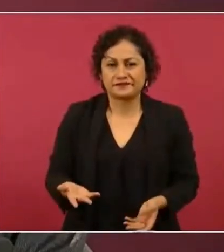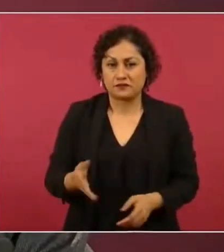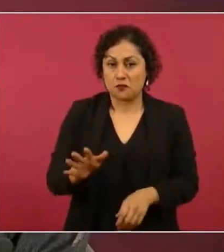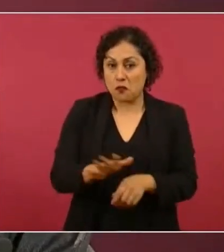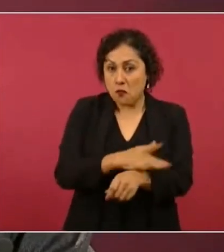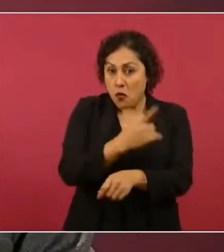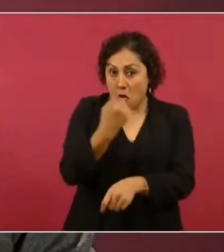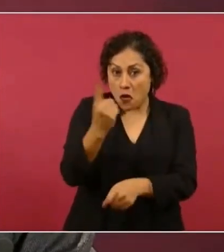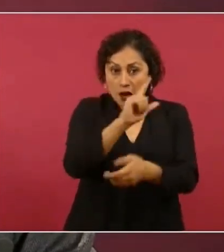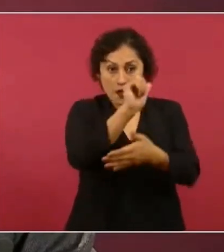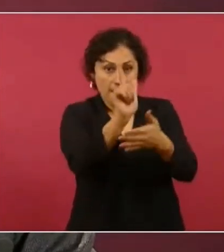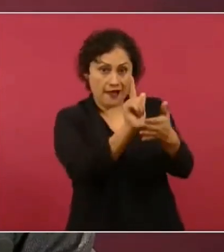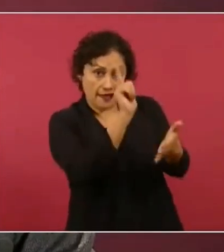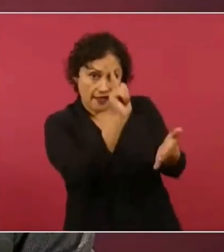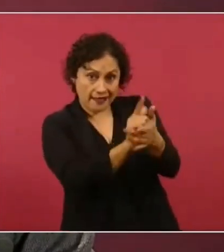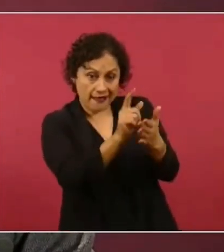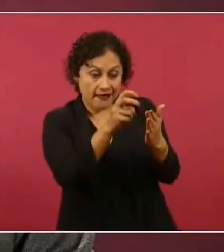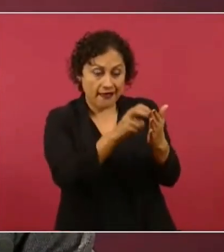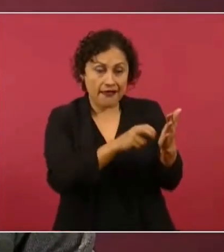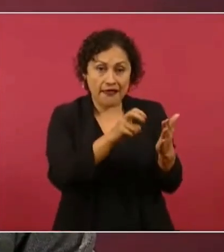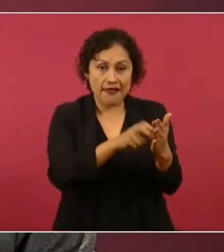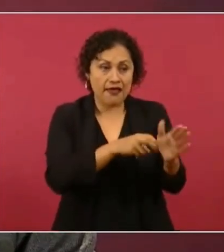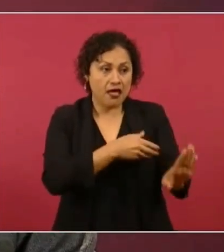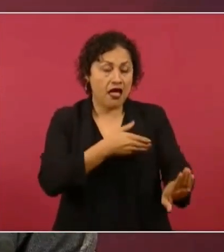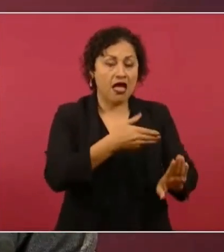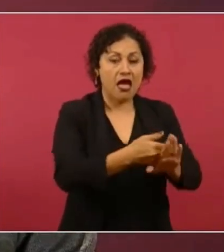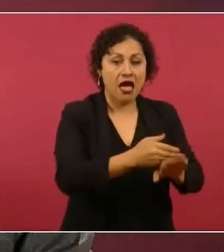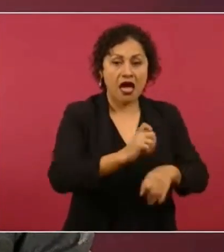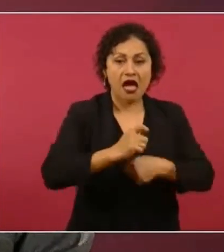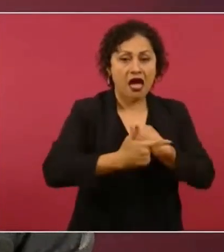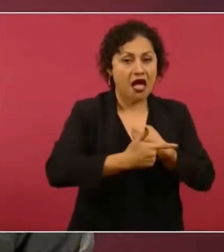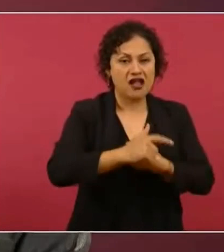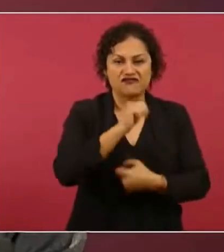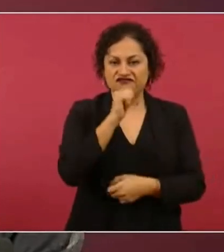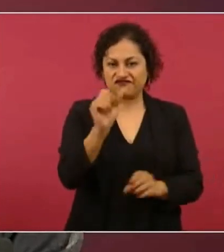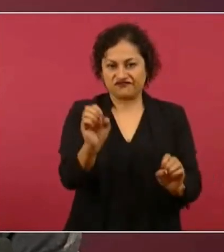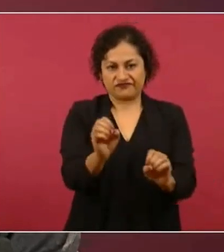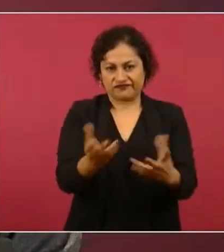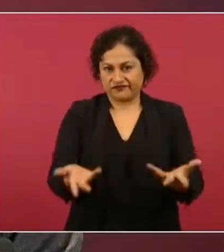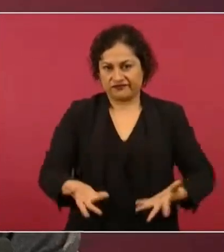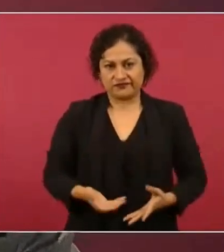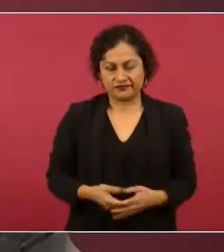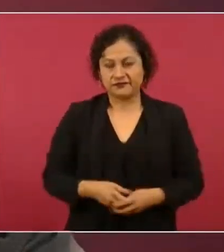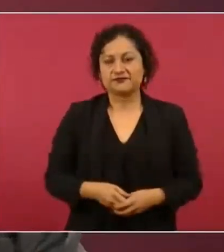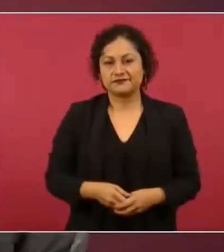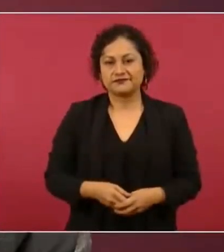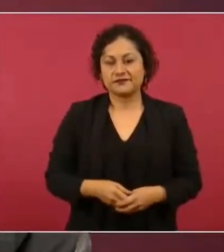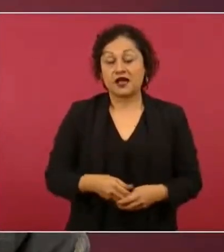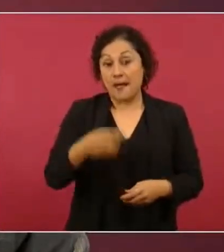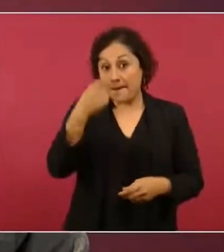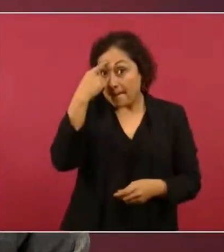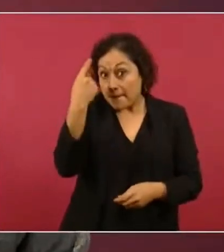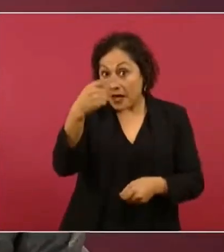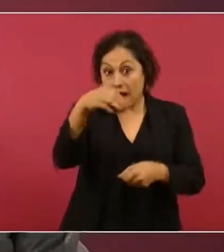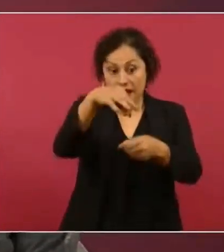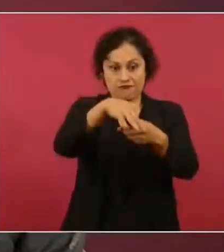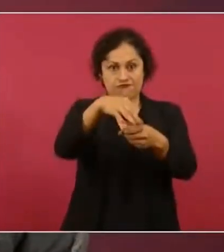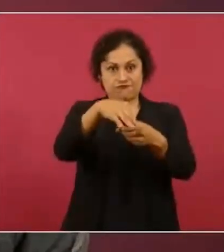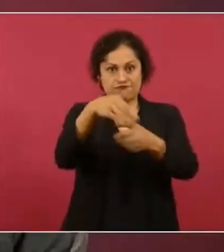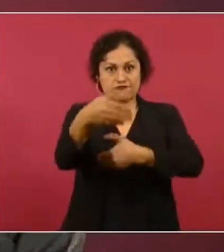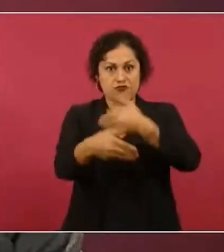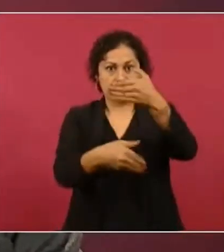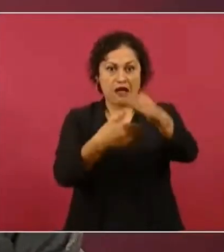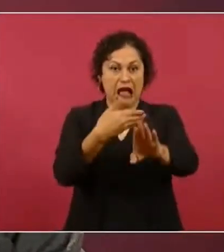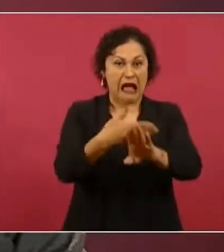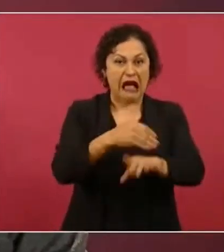a los procesos electorales, mucho menos a la democracia, al contrario,